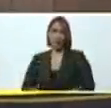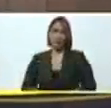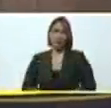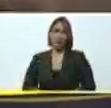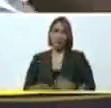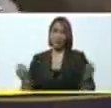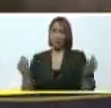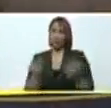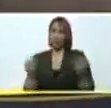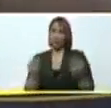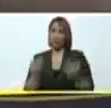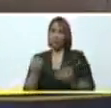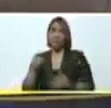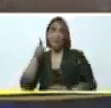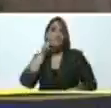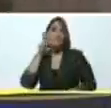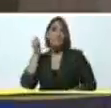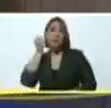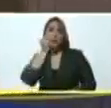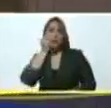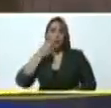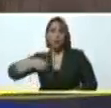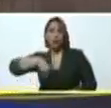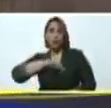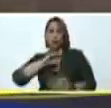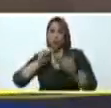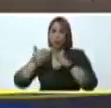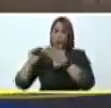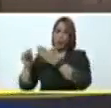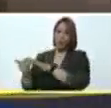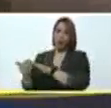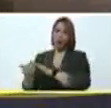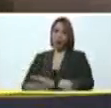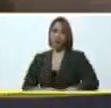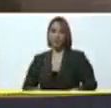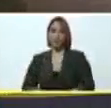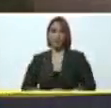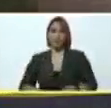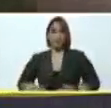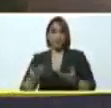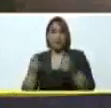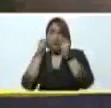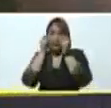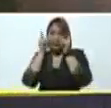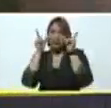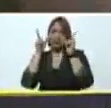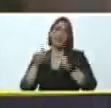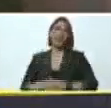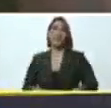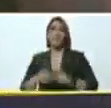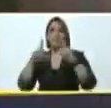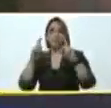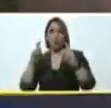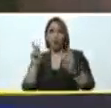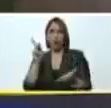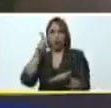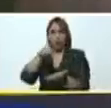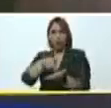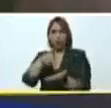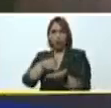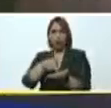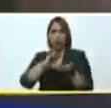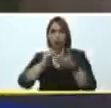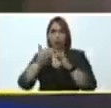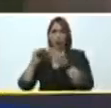siendo el padrino de nuestra comunidad. Le traigo esta sorpresa de esta foto cuando usted vino aquí en la